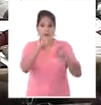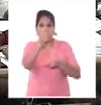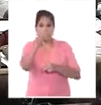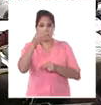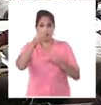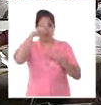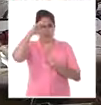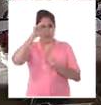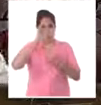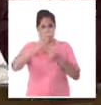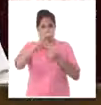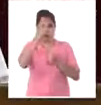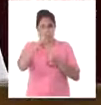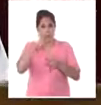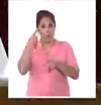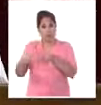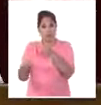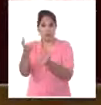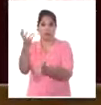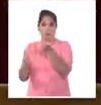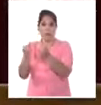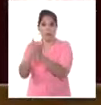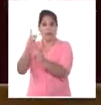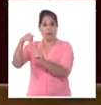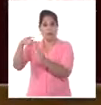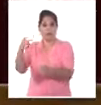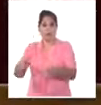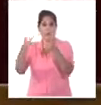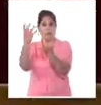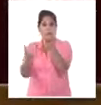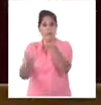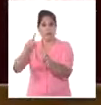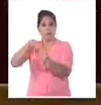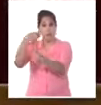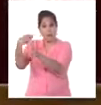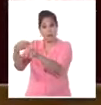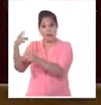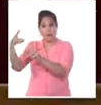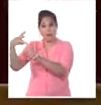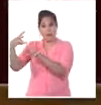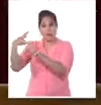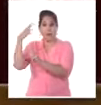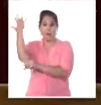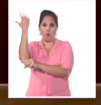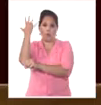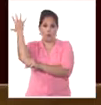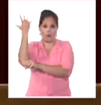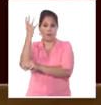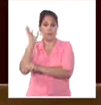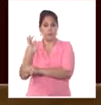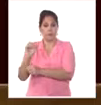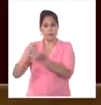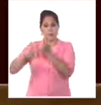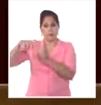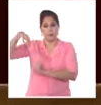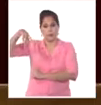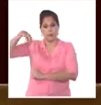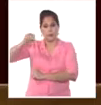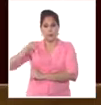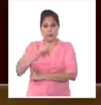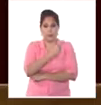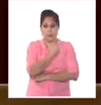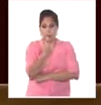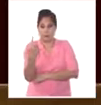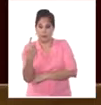Habana, el incendio en la base de supertanqueros de Matanzas y el azote del huracán Ian en el occidente del país. En cada